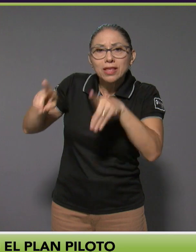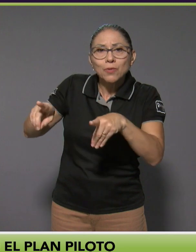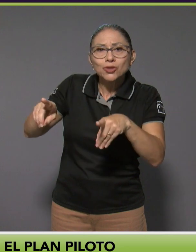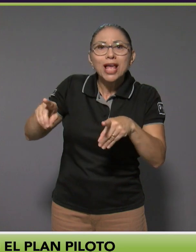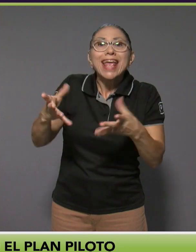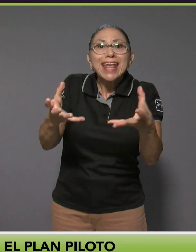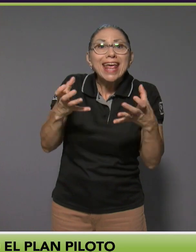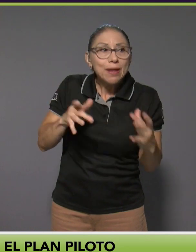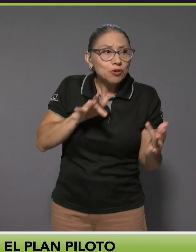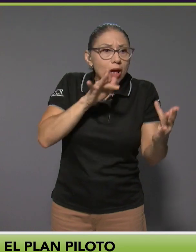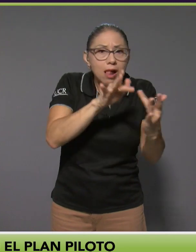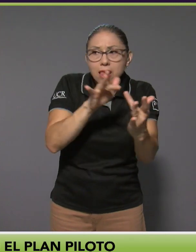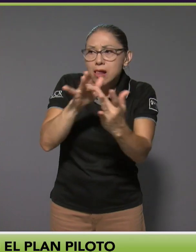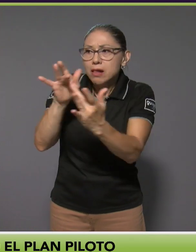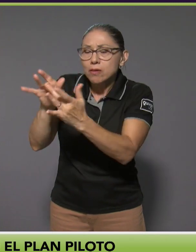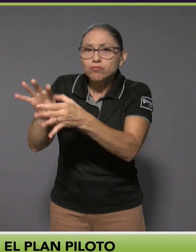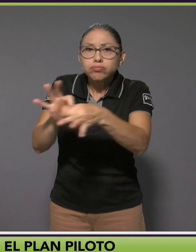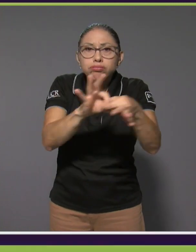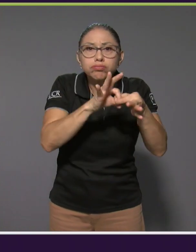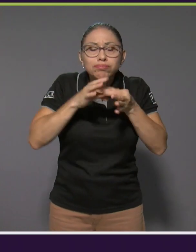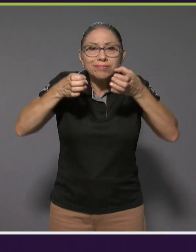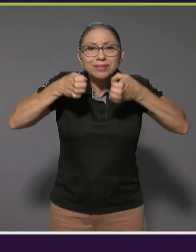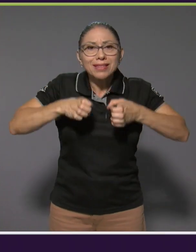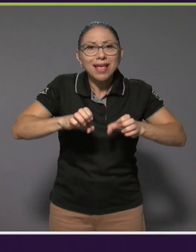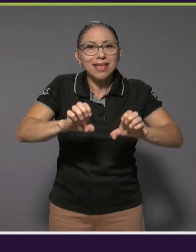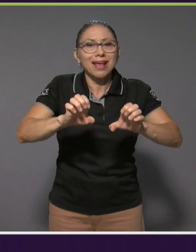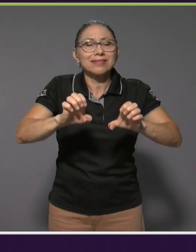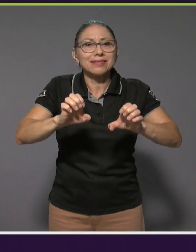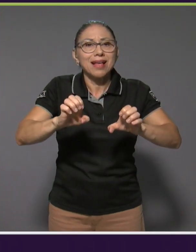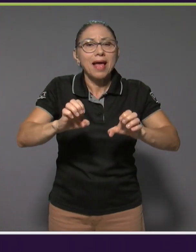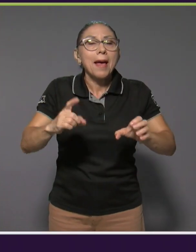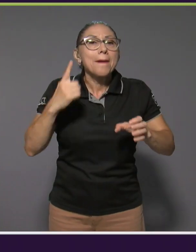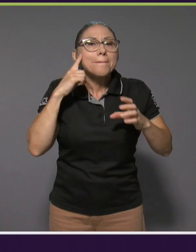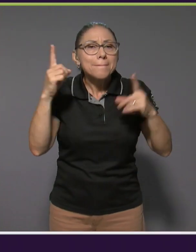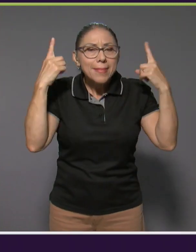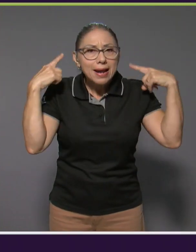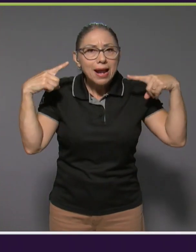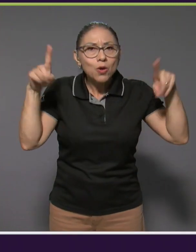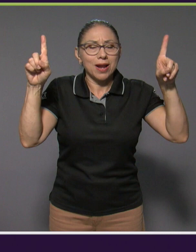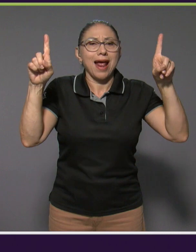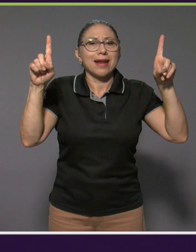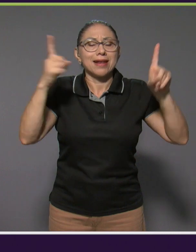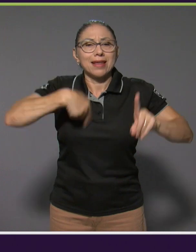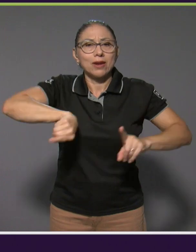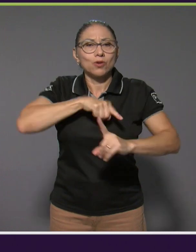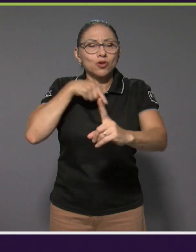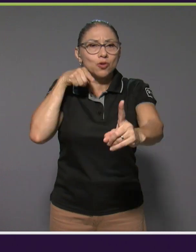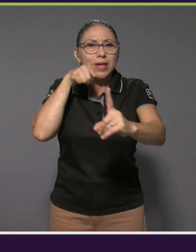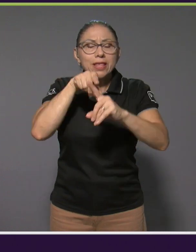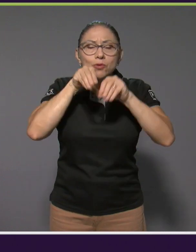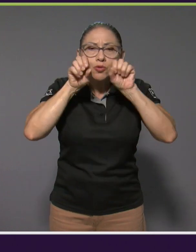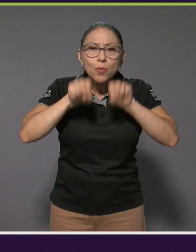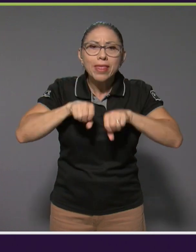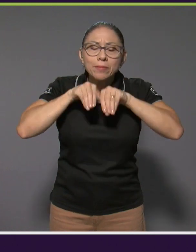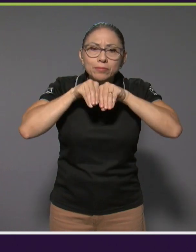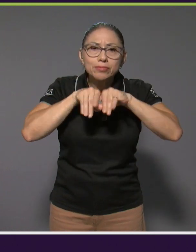estratégicas precisamente para impactar en mayor medida los fines que queremos como proyecto y como organizaciones